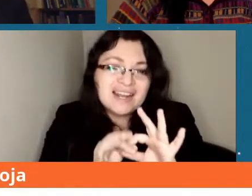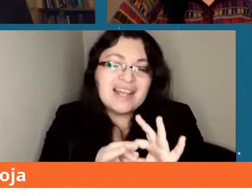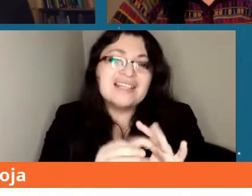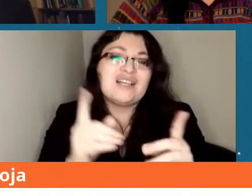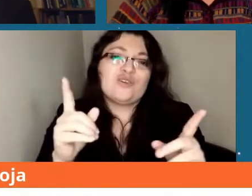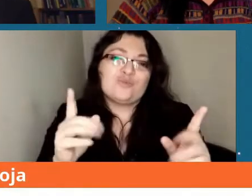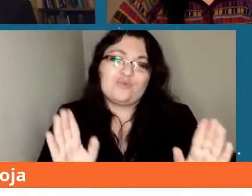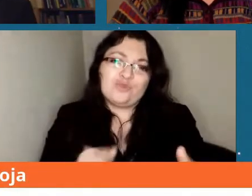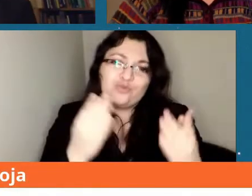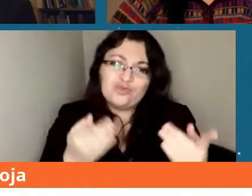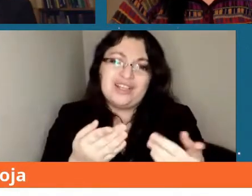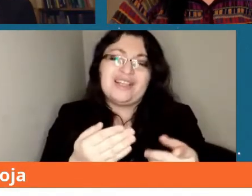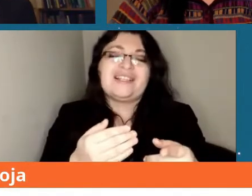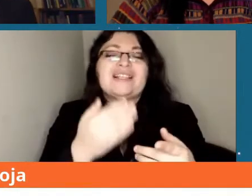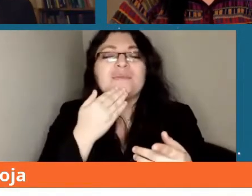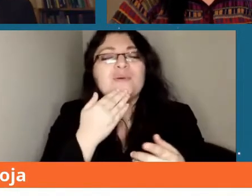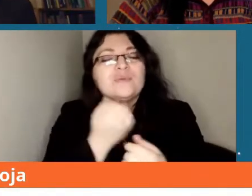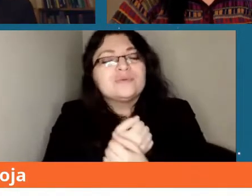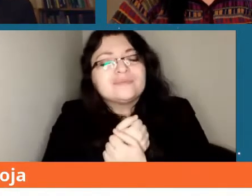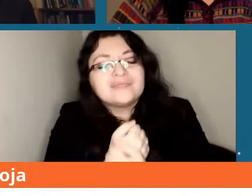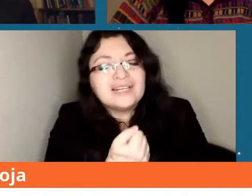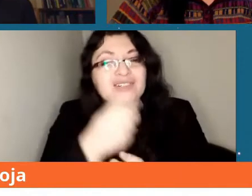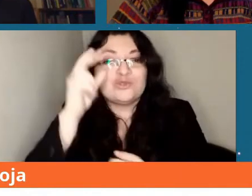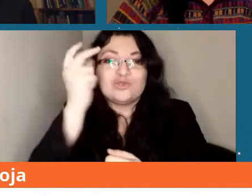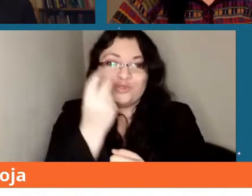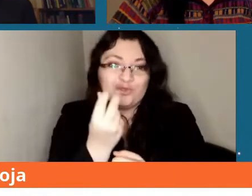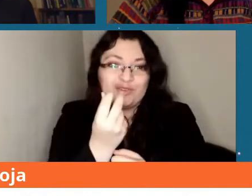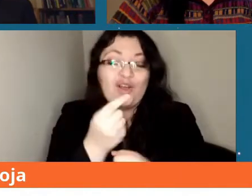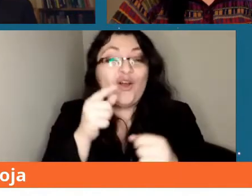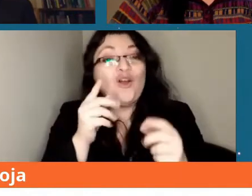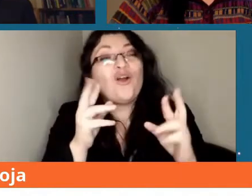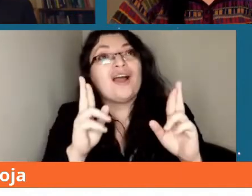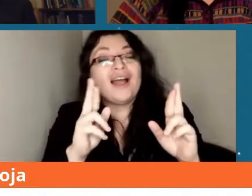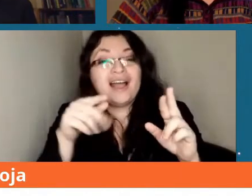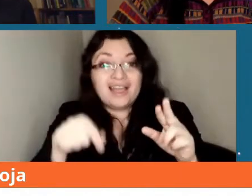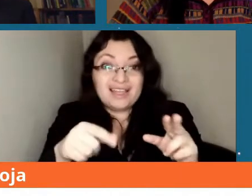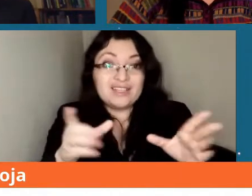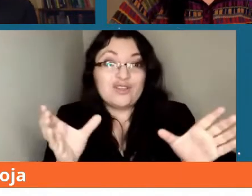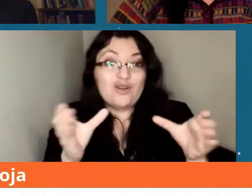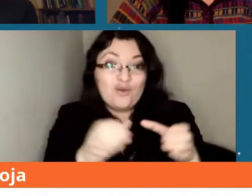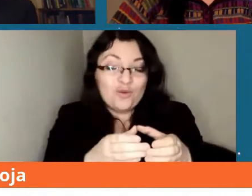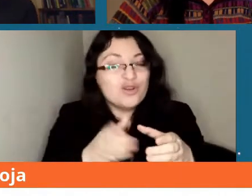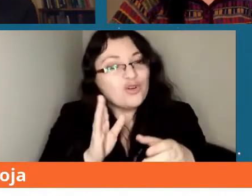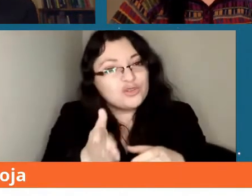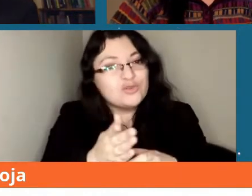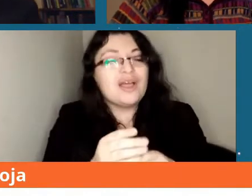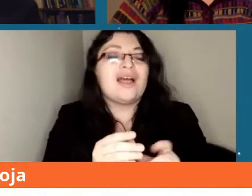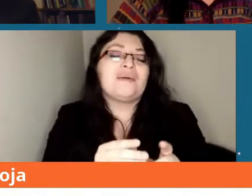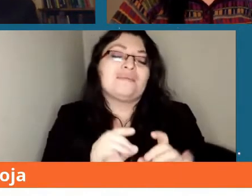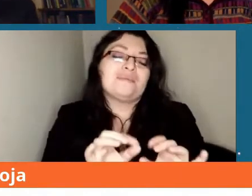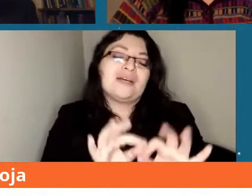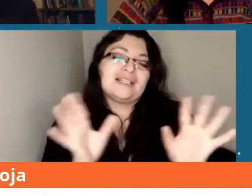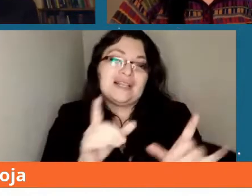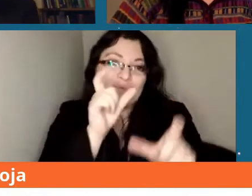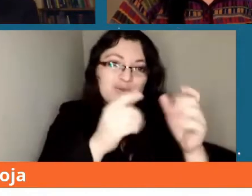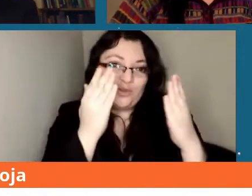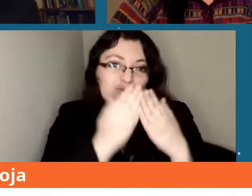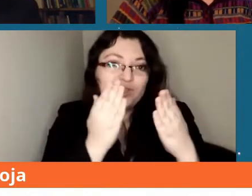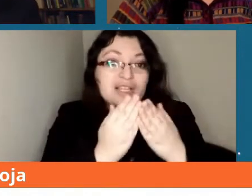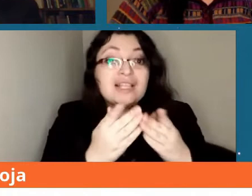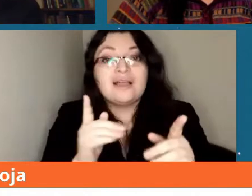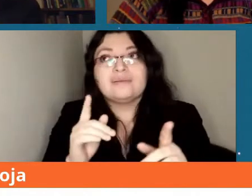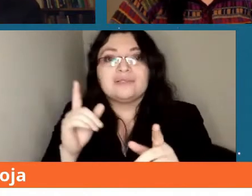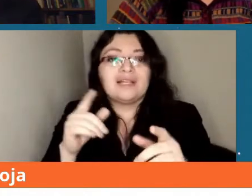asteroides que sigan estos tipos de encuentro en especial para estudiantes bueno ahí Tracy nos puso no lo que estaba leyendo